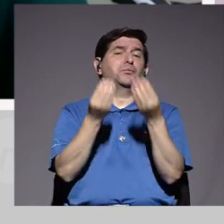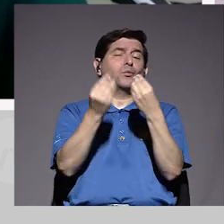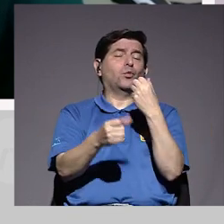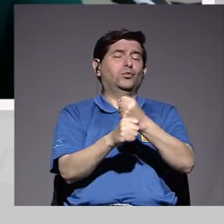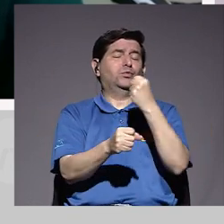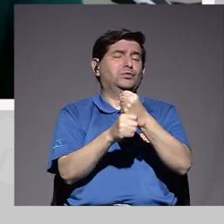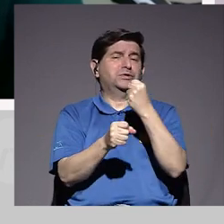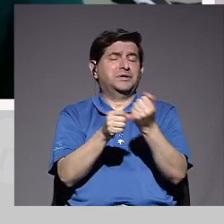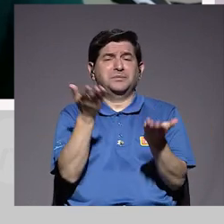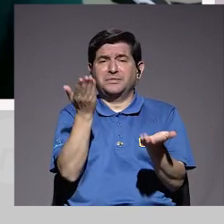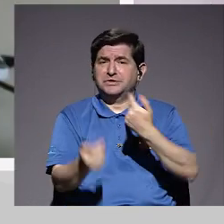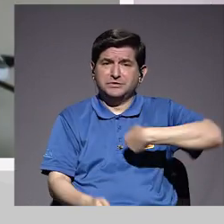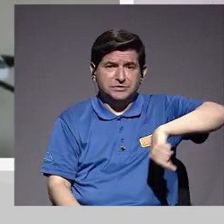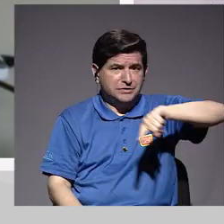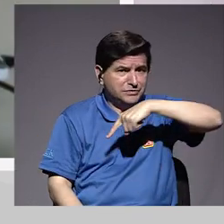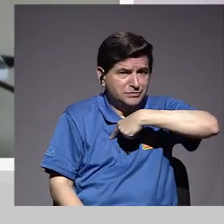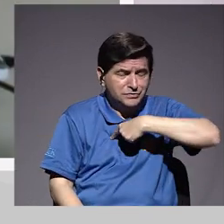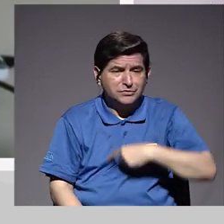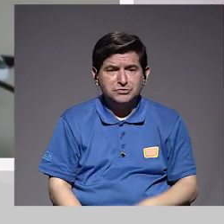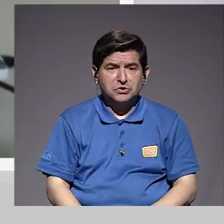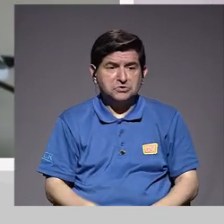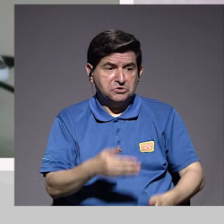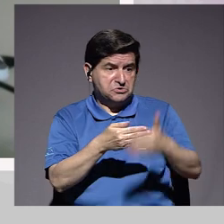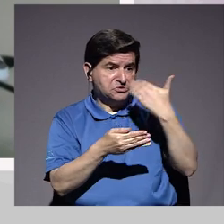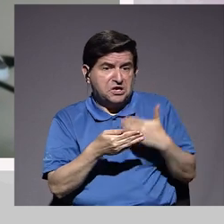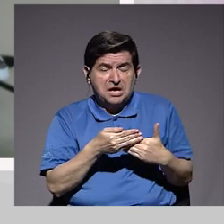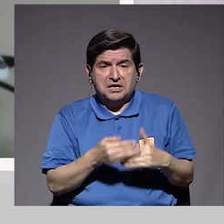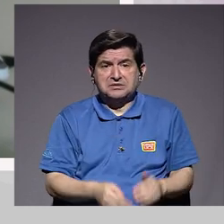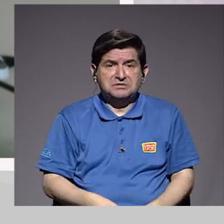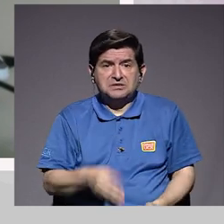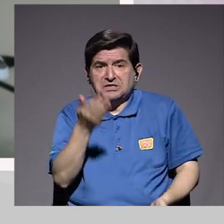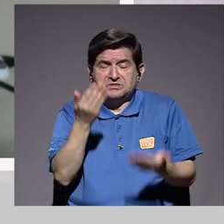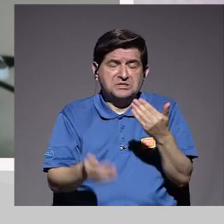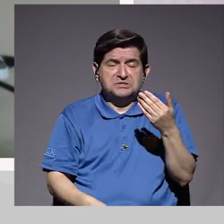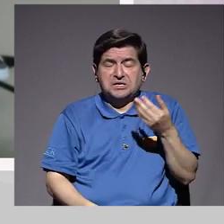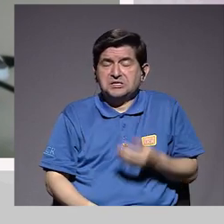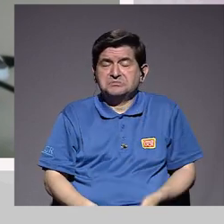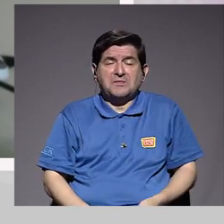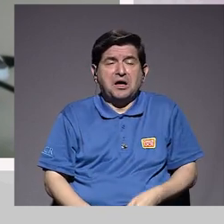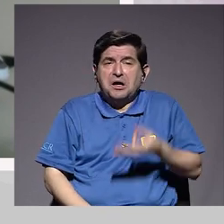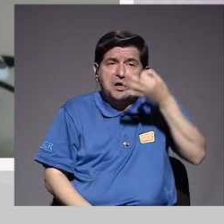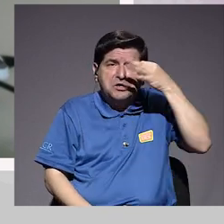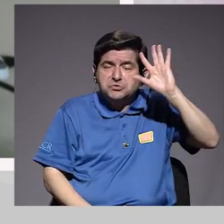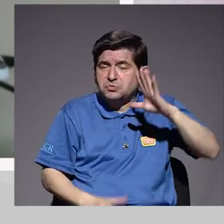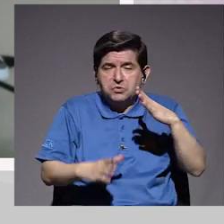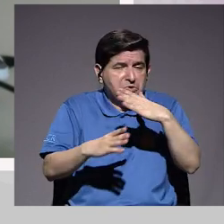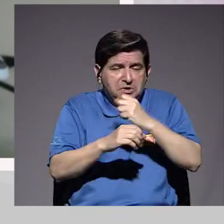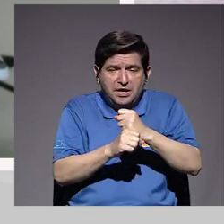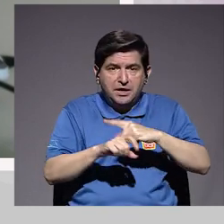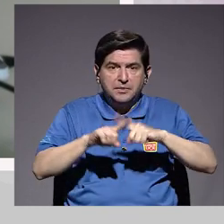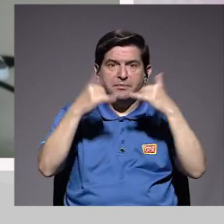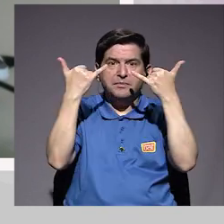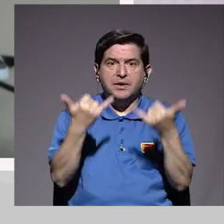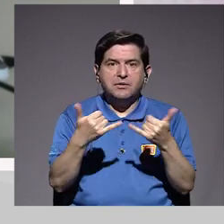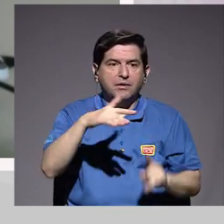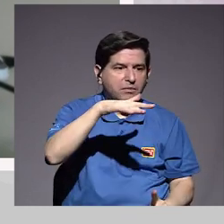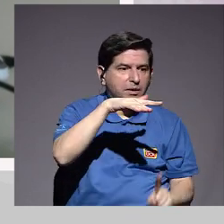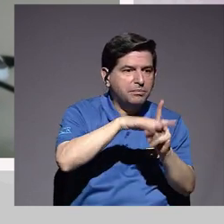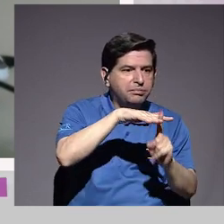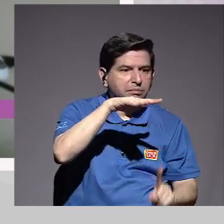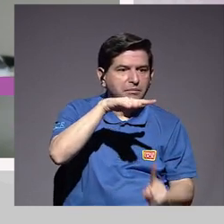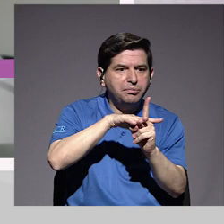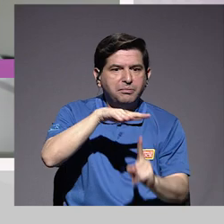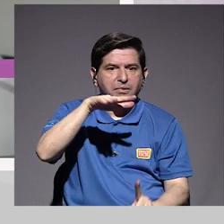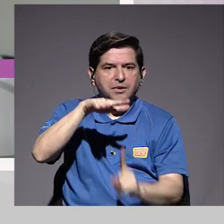uno, pues, ya las tenía, ya ha apropiado que no las hacía y de repente comienzan a aparecer, comienzan a aparecer un montón de